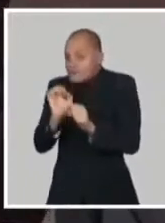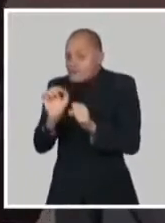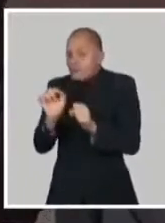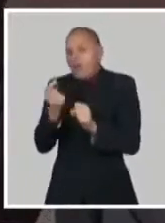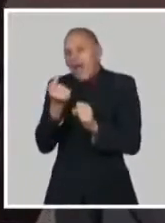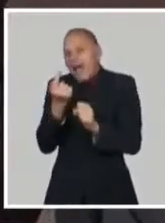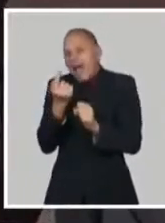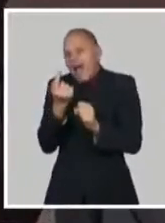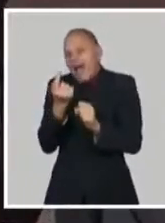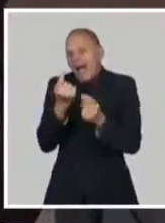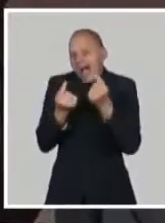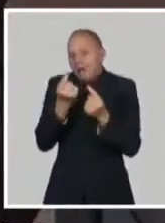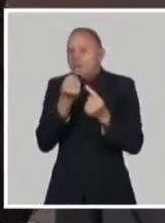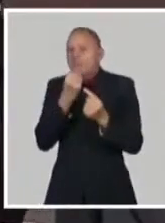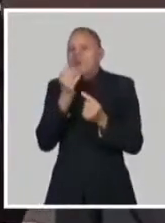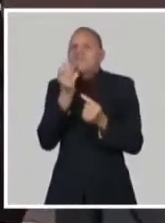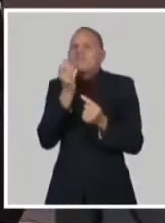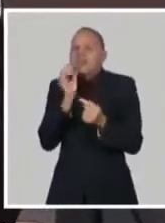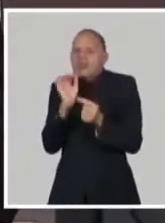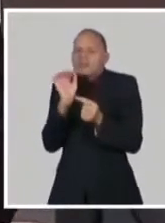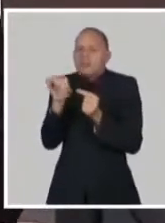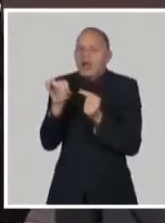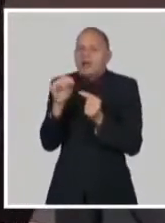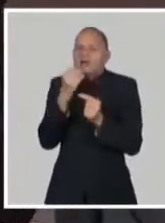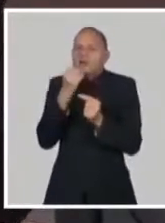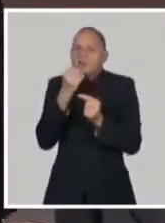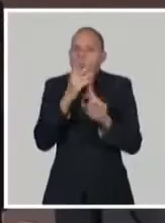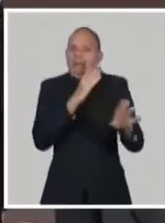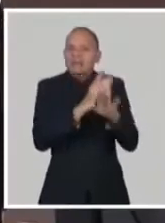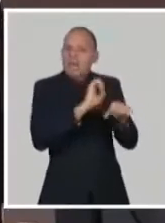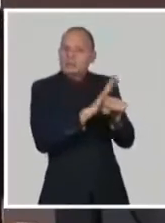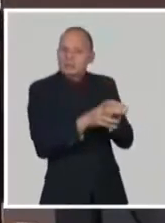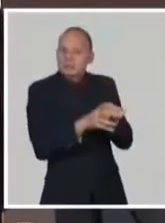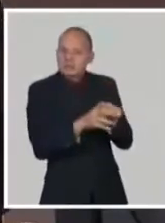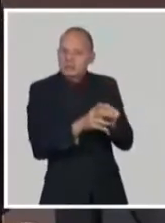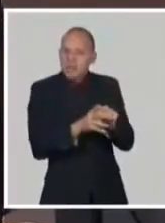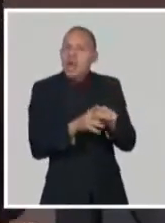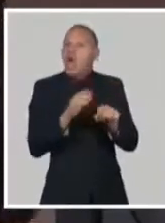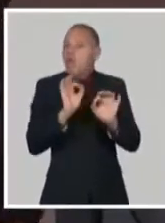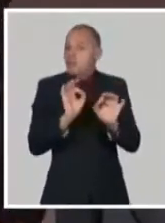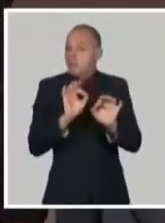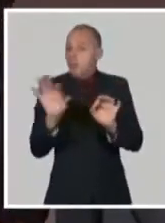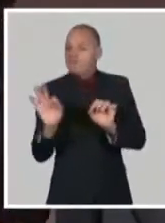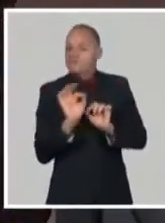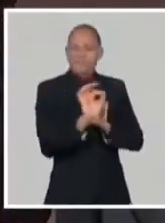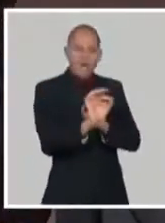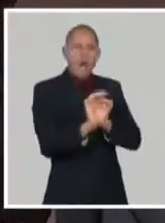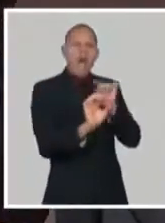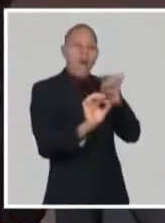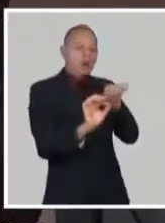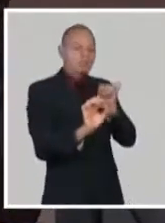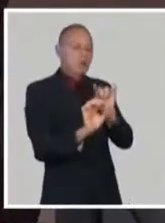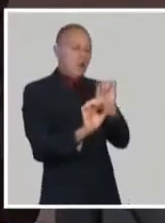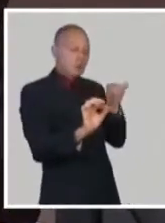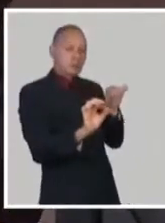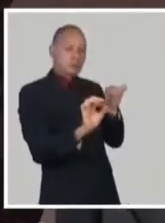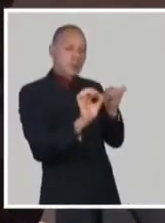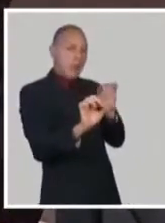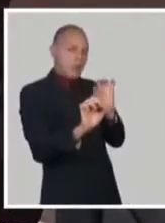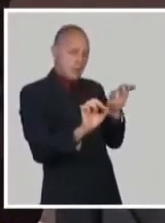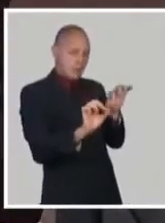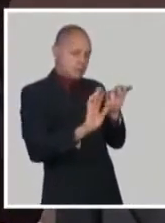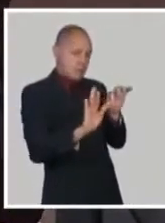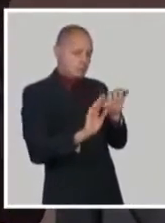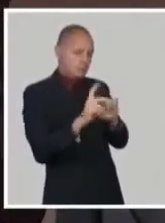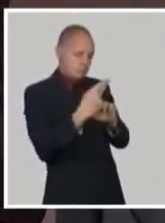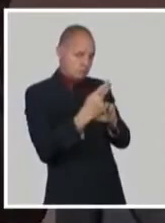tres aspectos fundamentales. Quería estos elementos introductorios para explicar ahora lo siguiente. Si las vacunas marchan